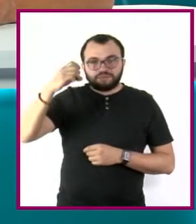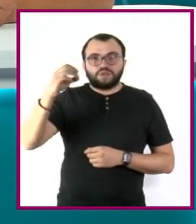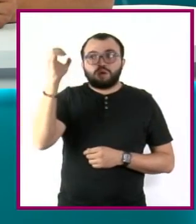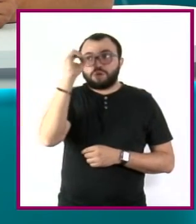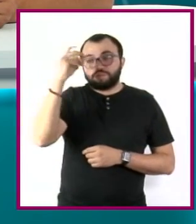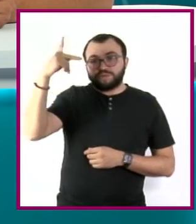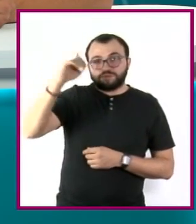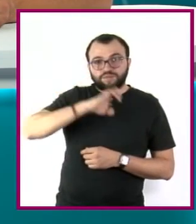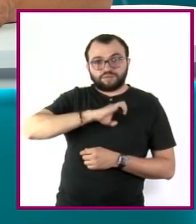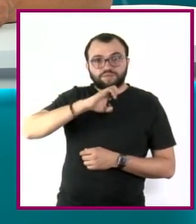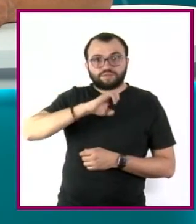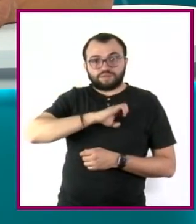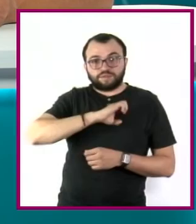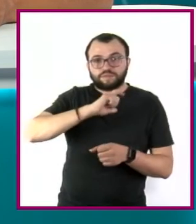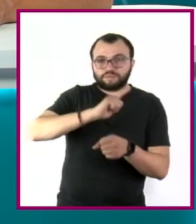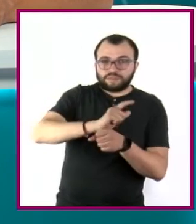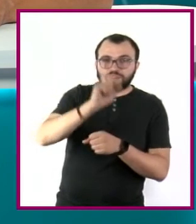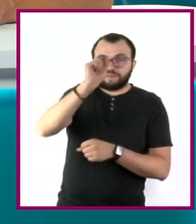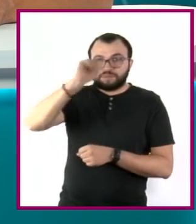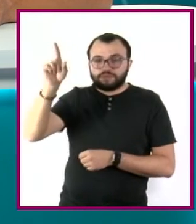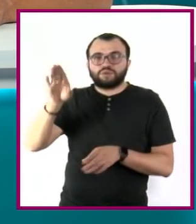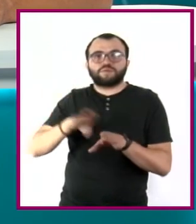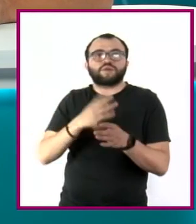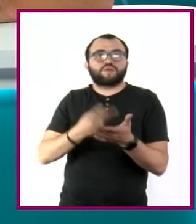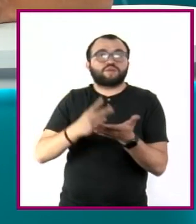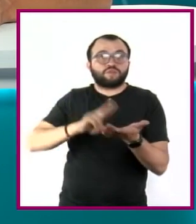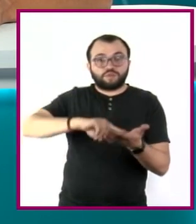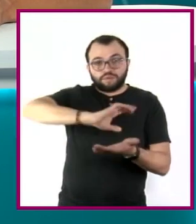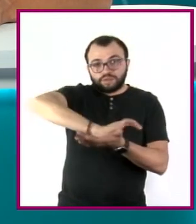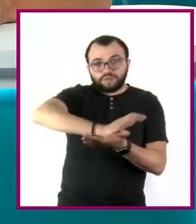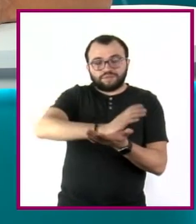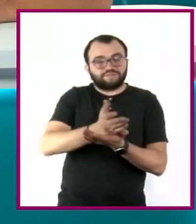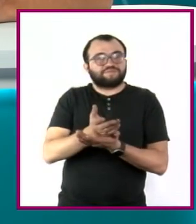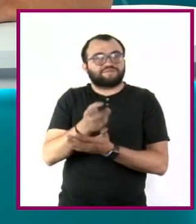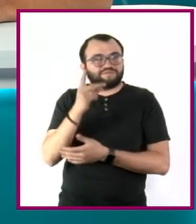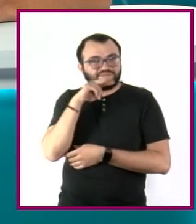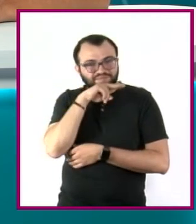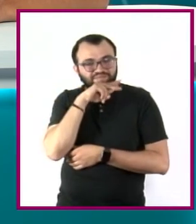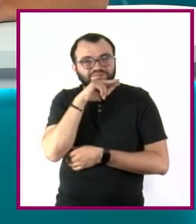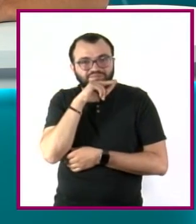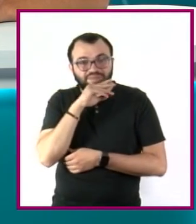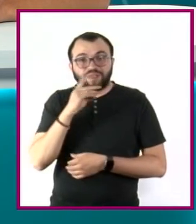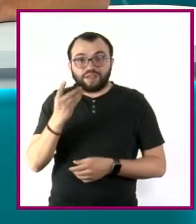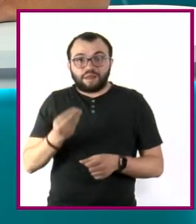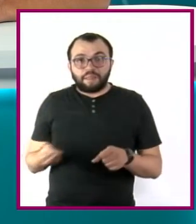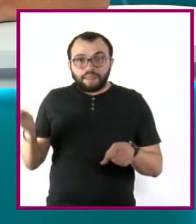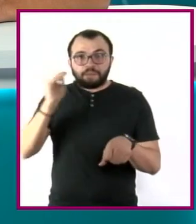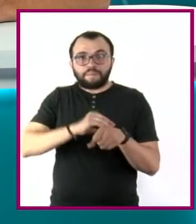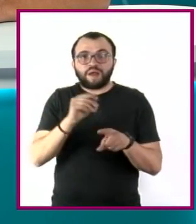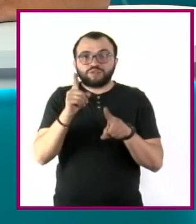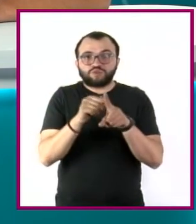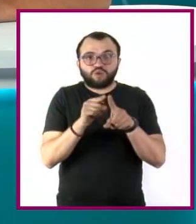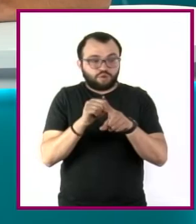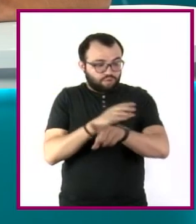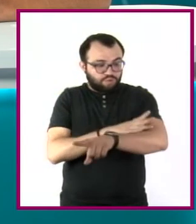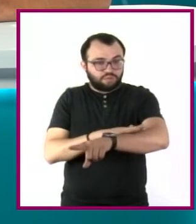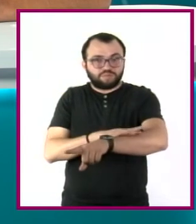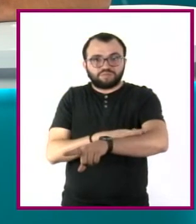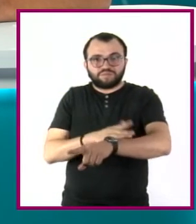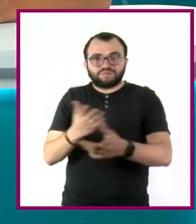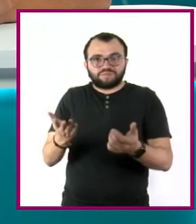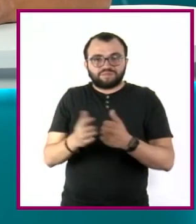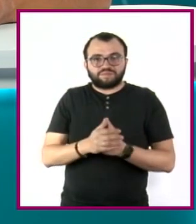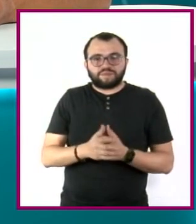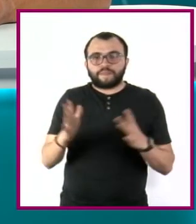los expertos en relación con la doble discriminación por género y origen étnico es preocupante. Y más si a esto le sumamos el color de piel. La